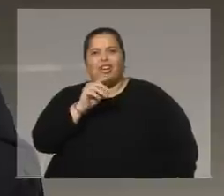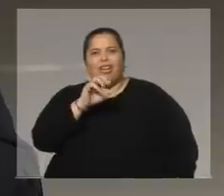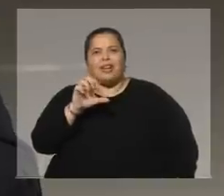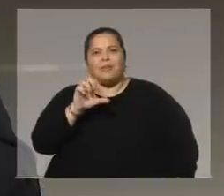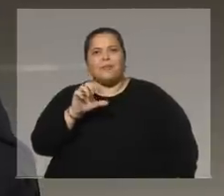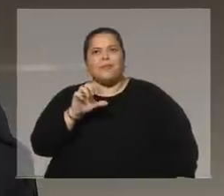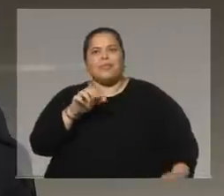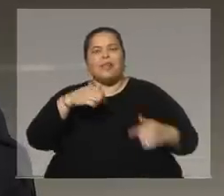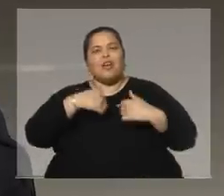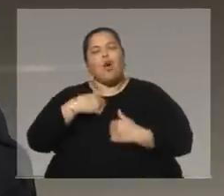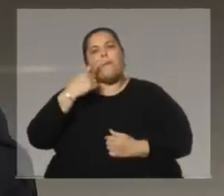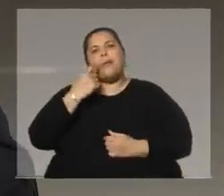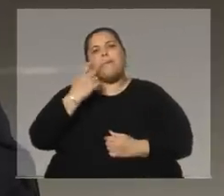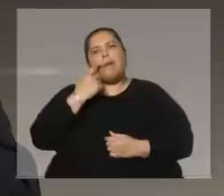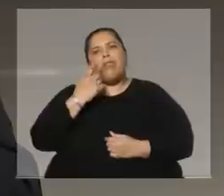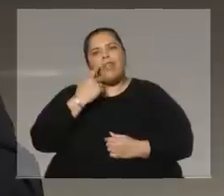¿Con mi padre?